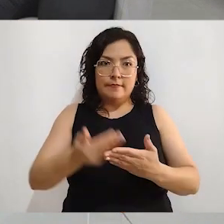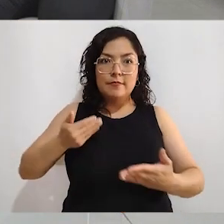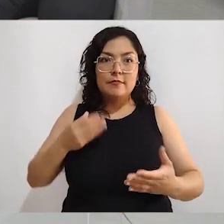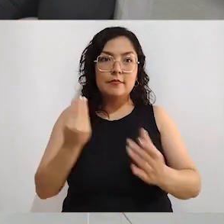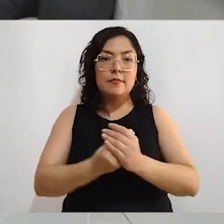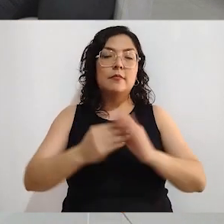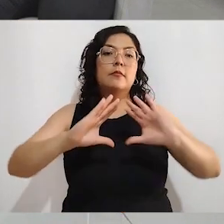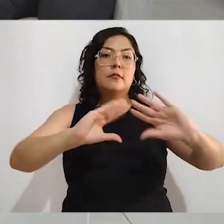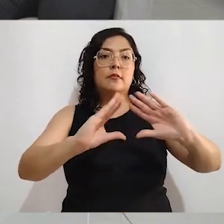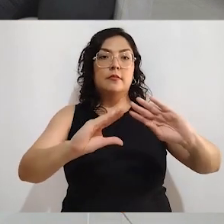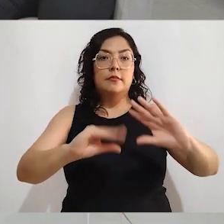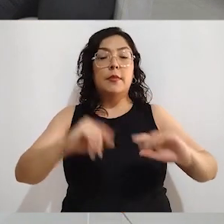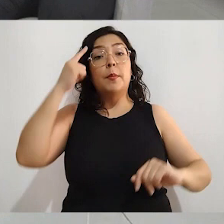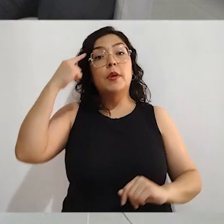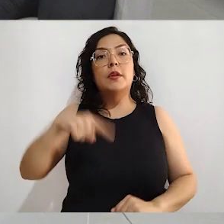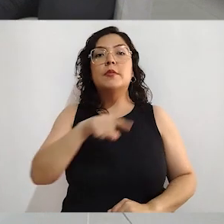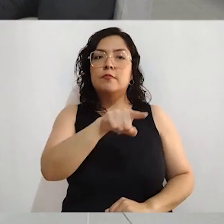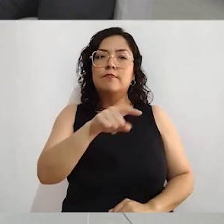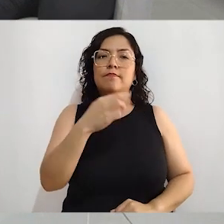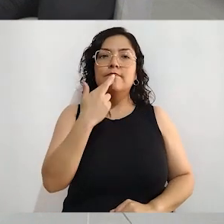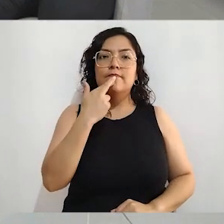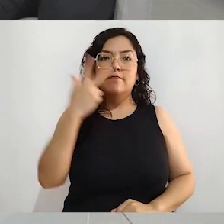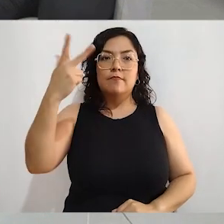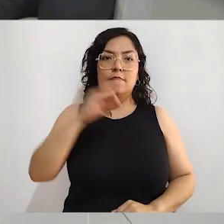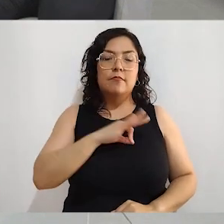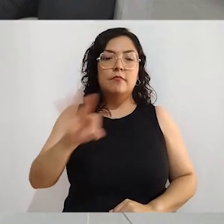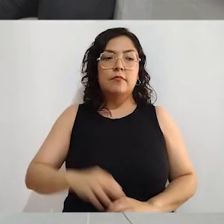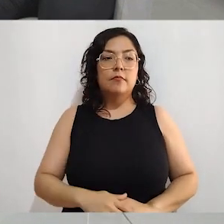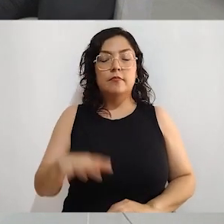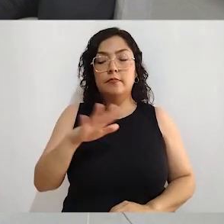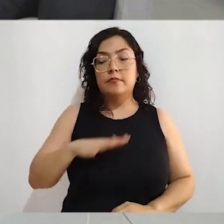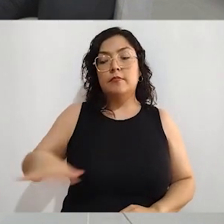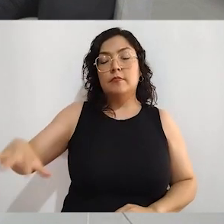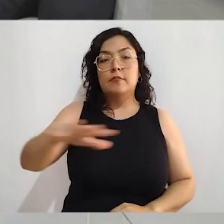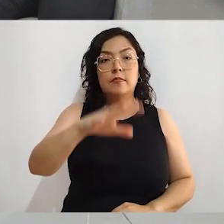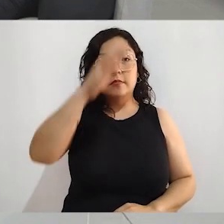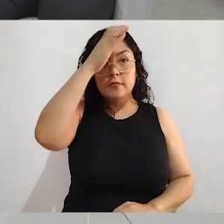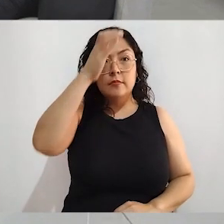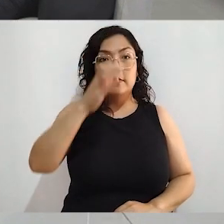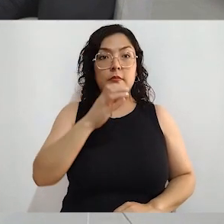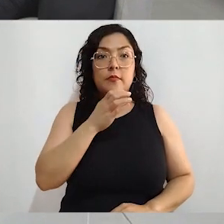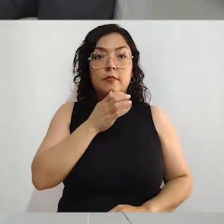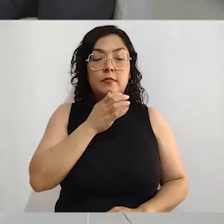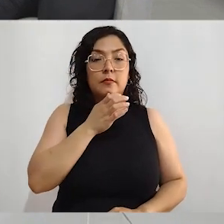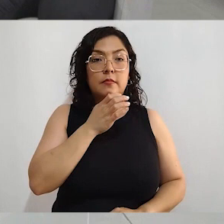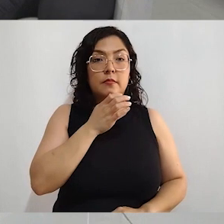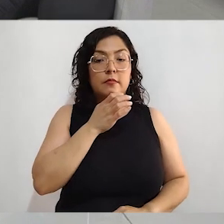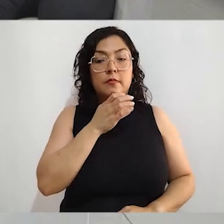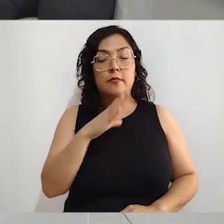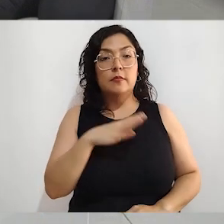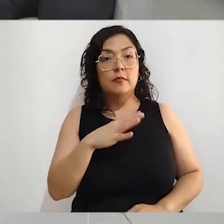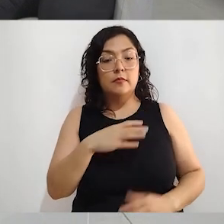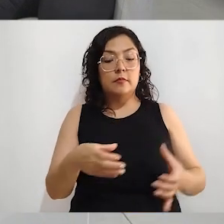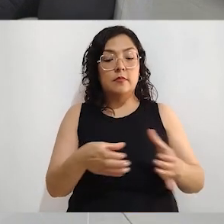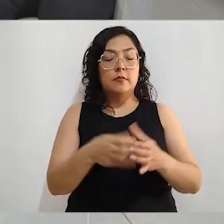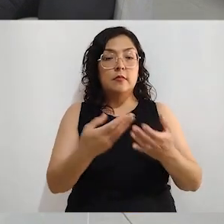desarrollar en la mejor manera posible. Aquí en Coahuila las casillas electorales en las últimas elecciones que hemos